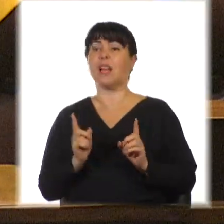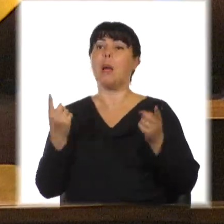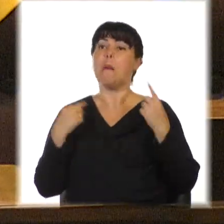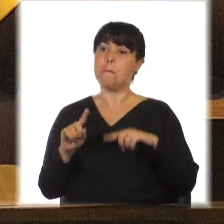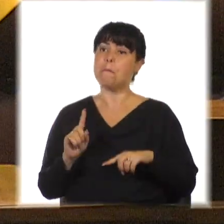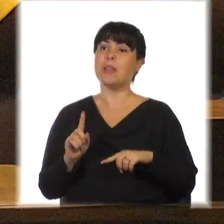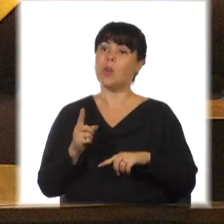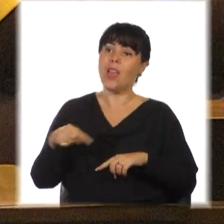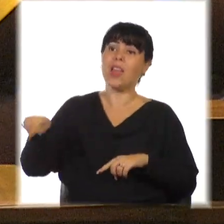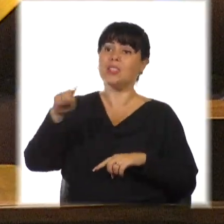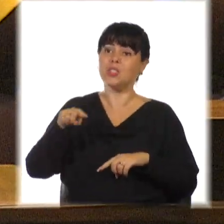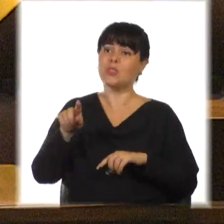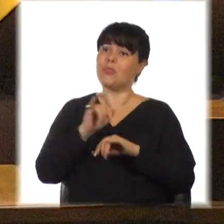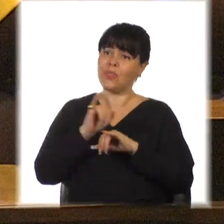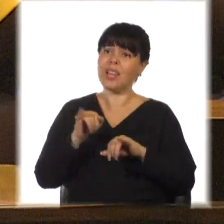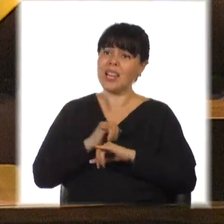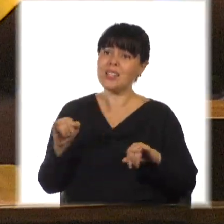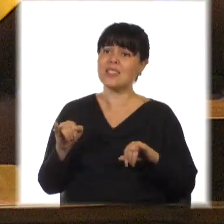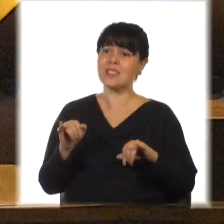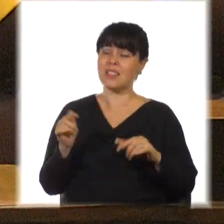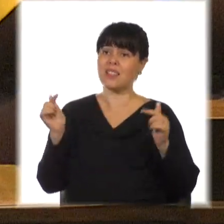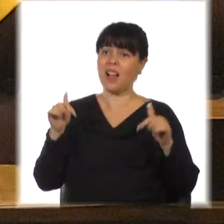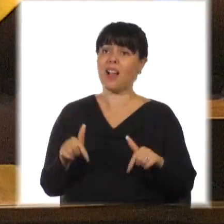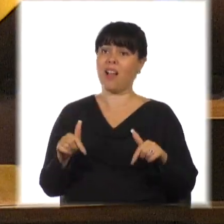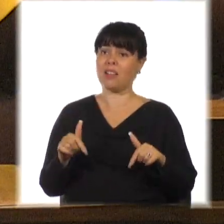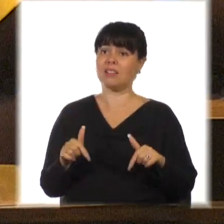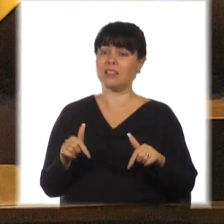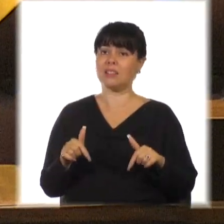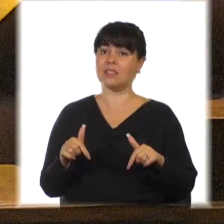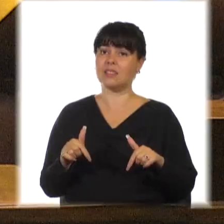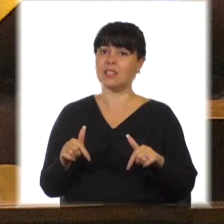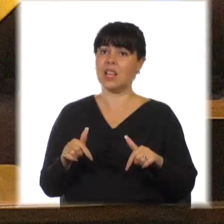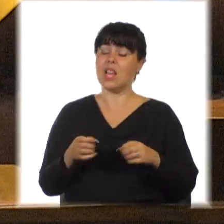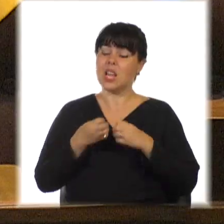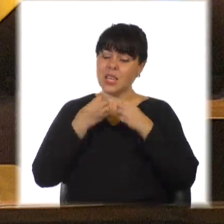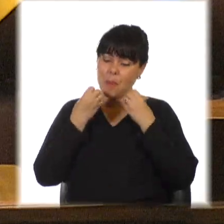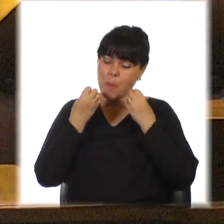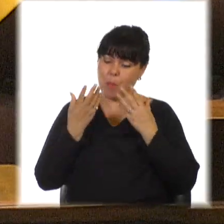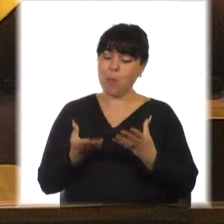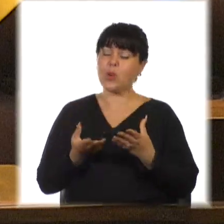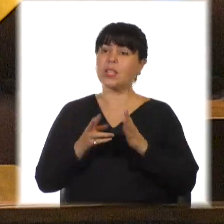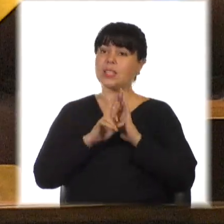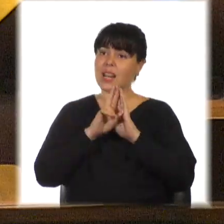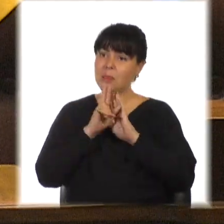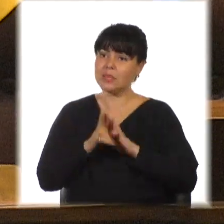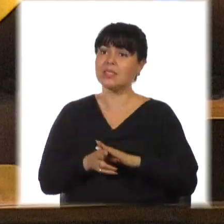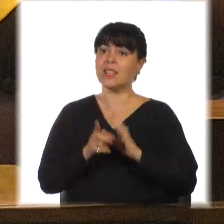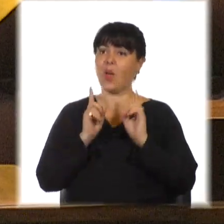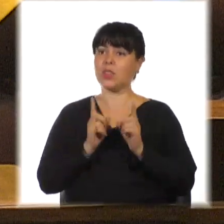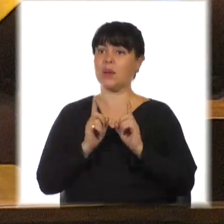ellos estarían felices de estar acá y porque están representados,